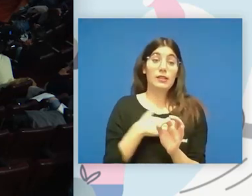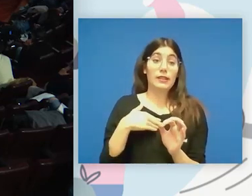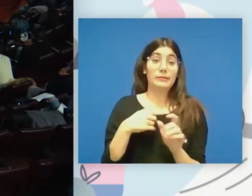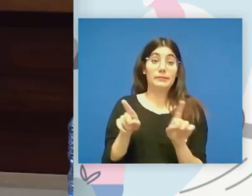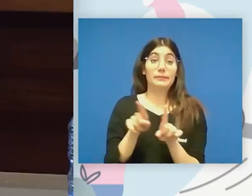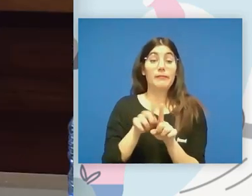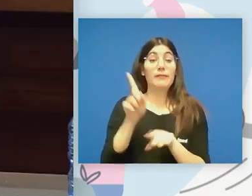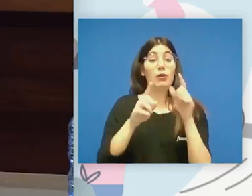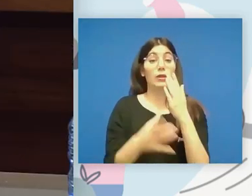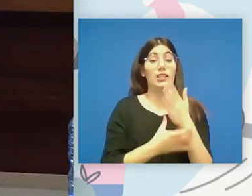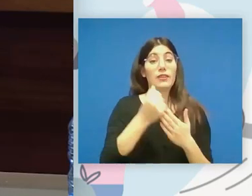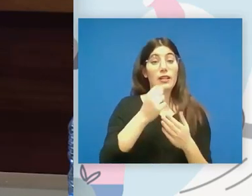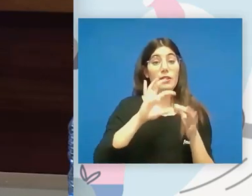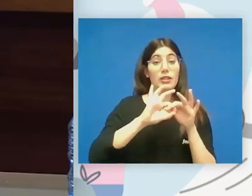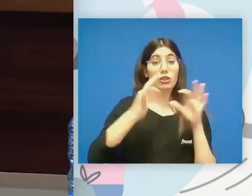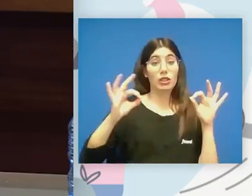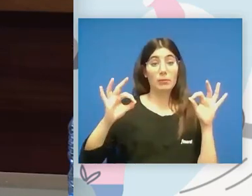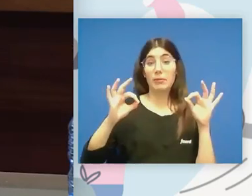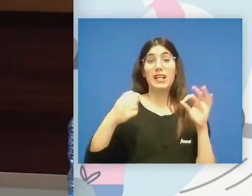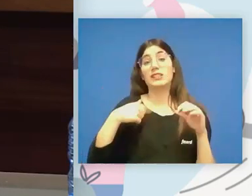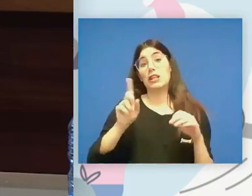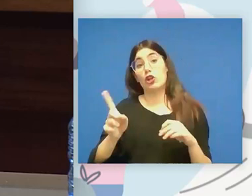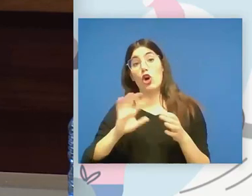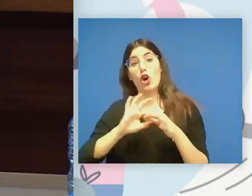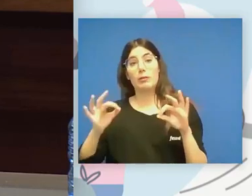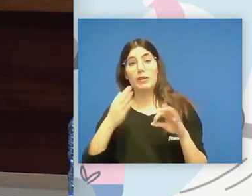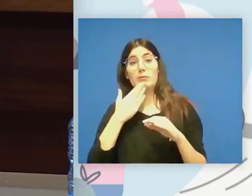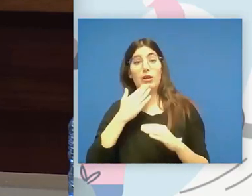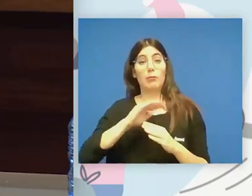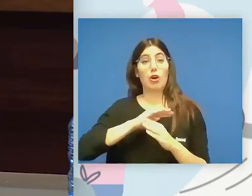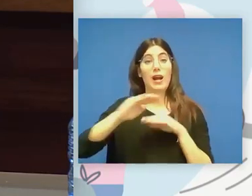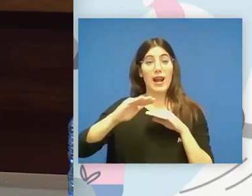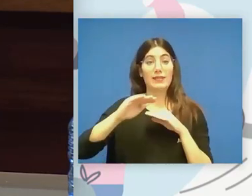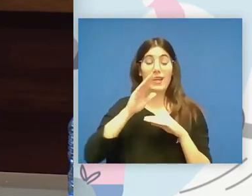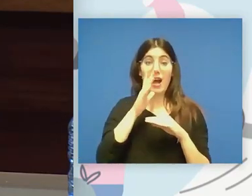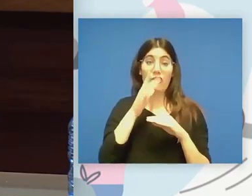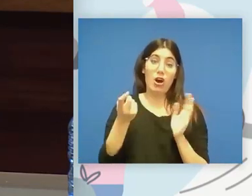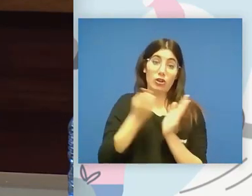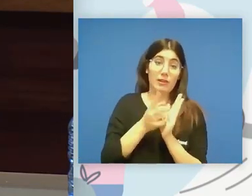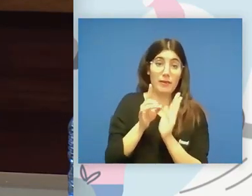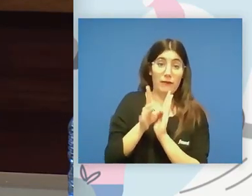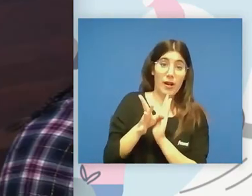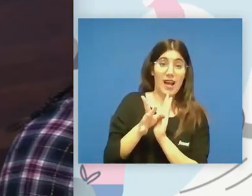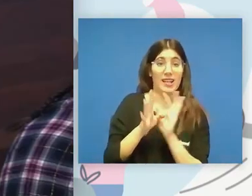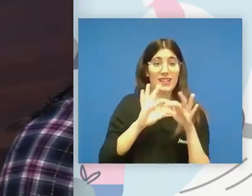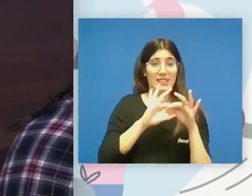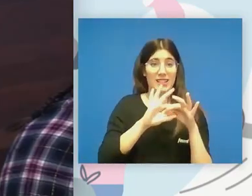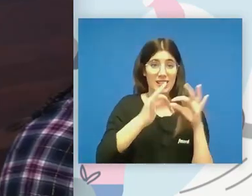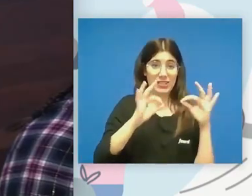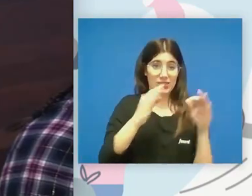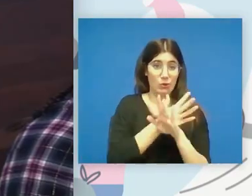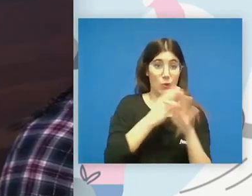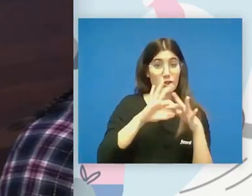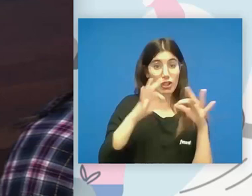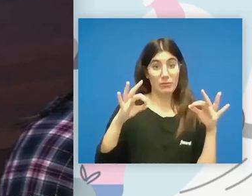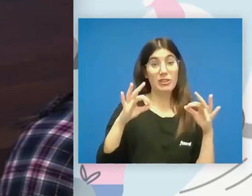hay federaciones olímpicas y no olímpicas el karate precisamente ahora se ha quedado fuera otra vez de los Juegos Olímpicos ¿verdad? pues pero bueno